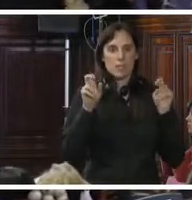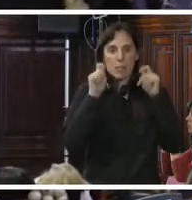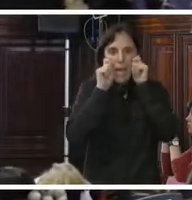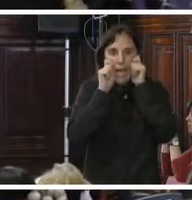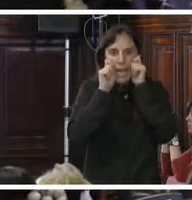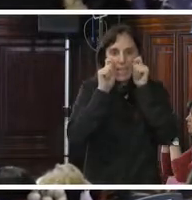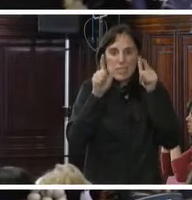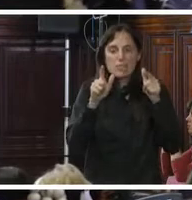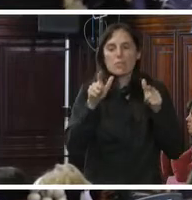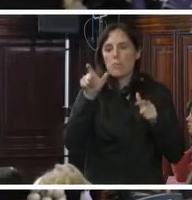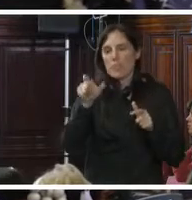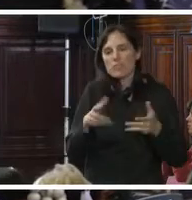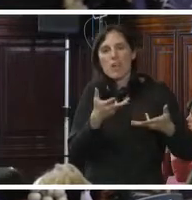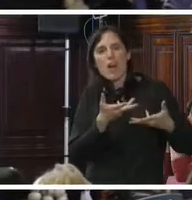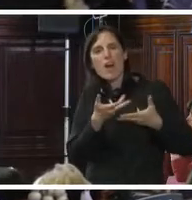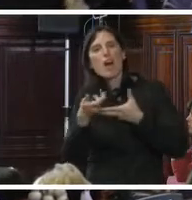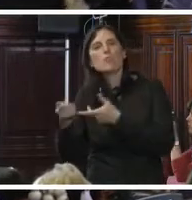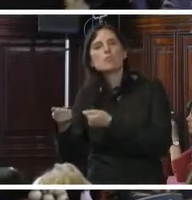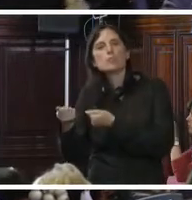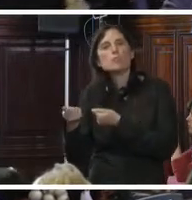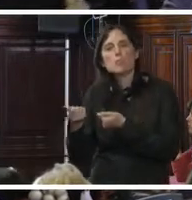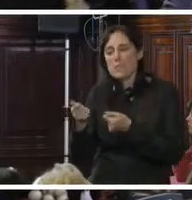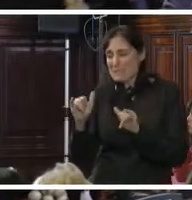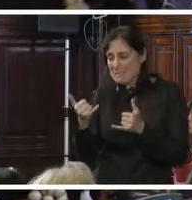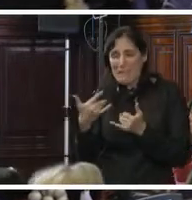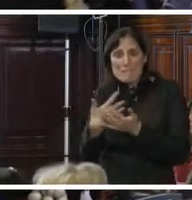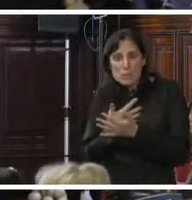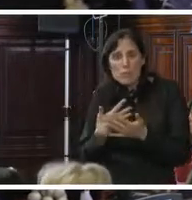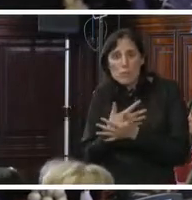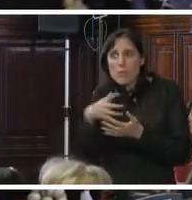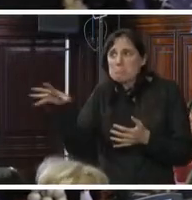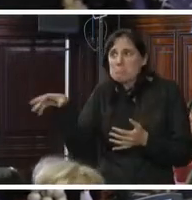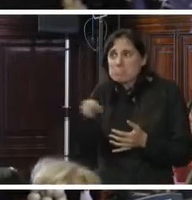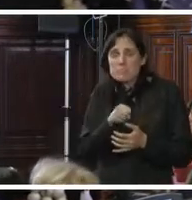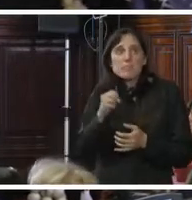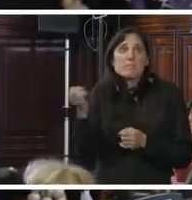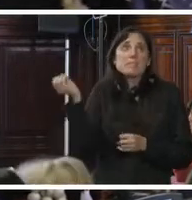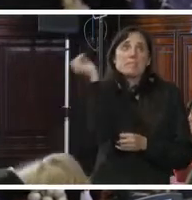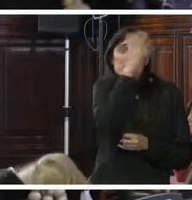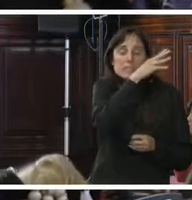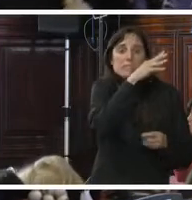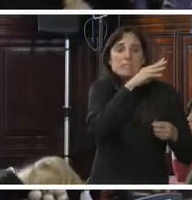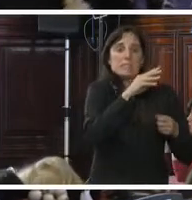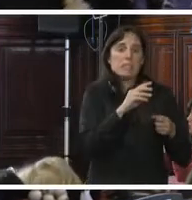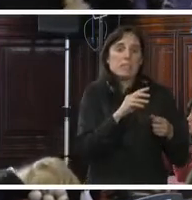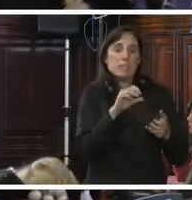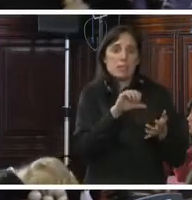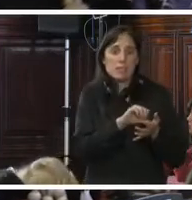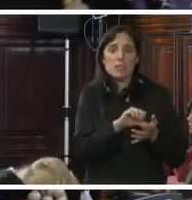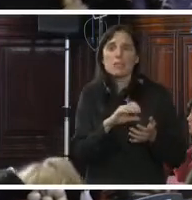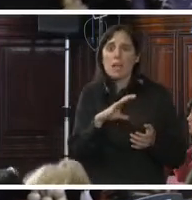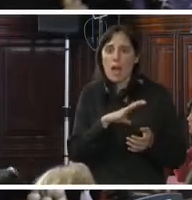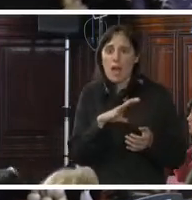protección y reintegración a las víctimas de trata de personas. Hemos encontrado en este tema cuatro problemas